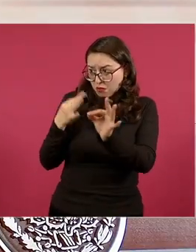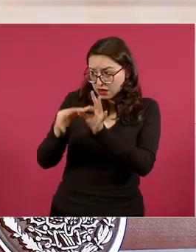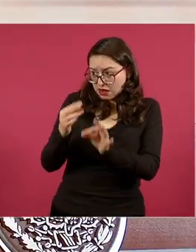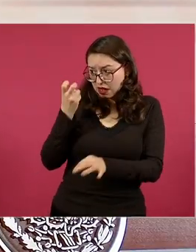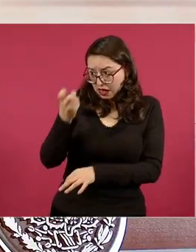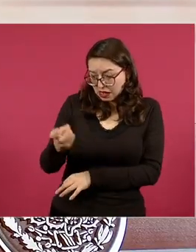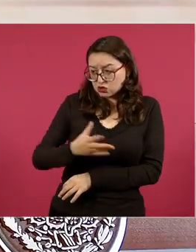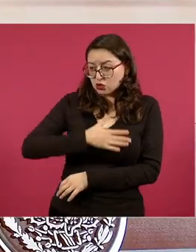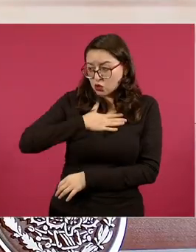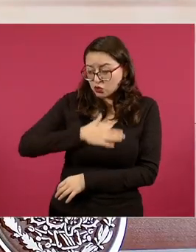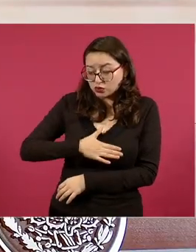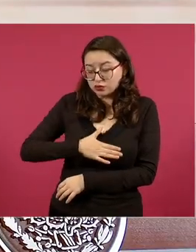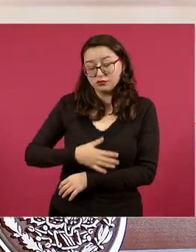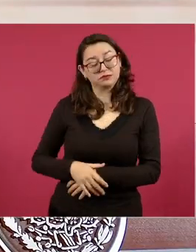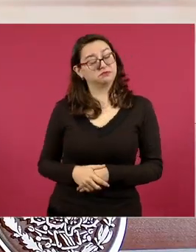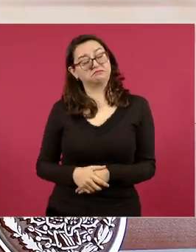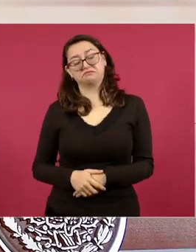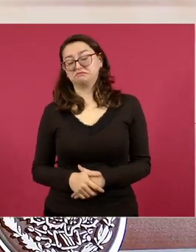¿esto es chueco?